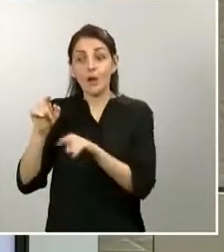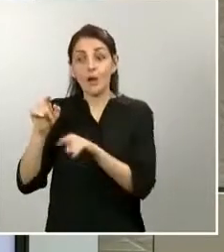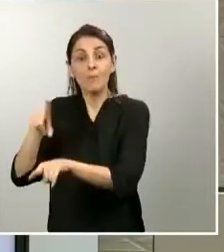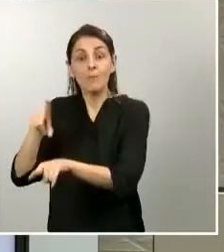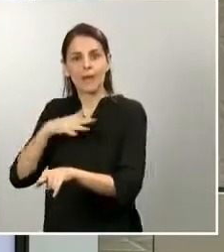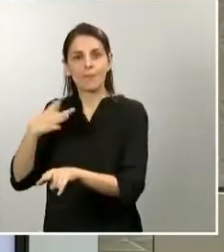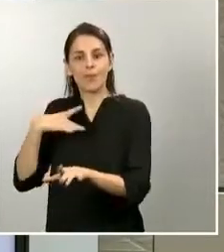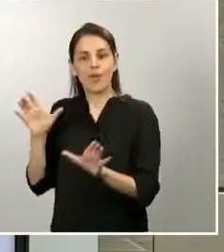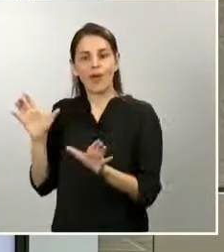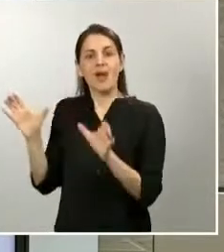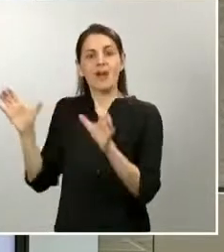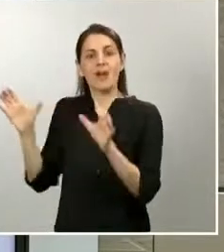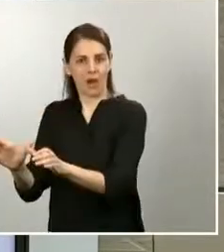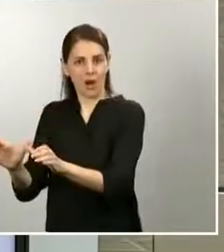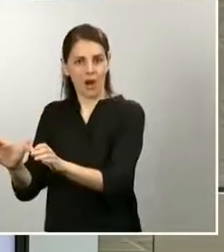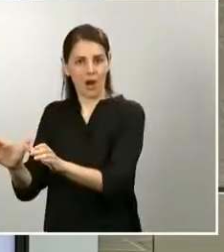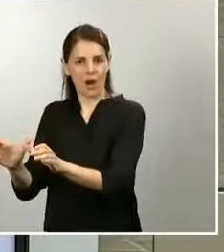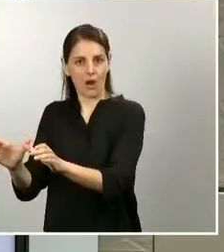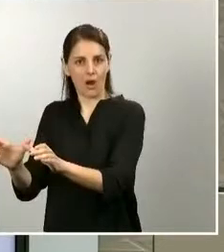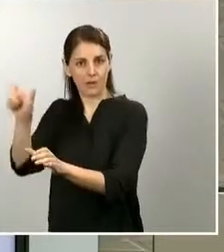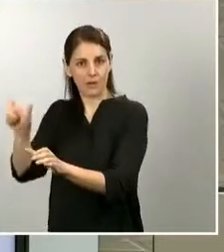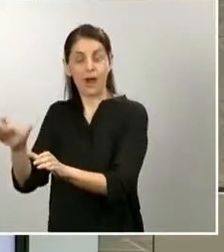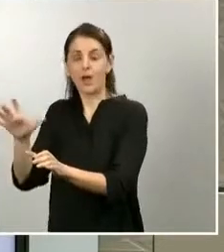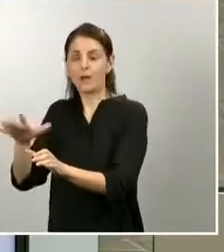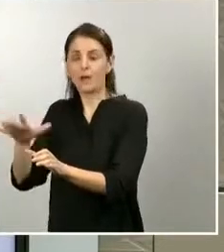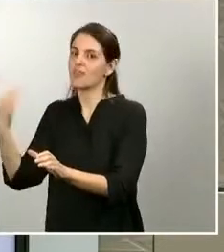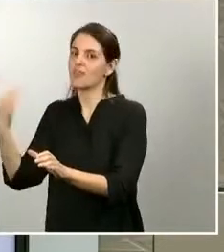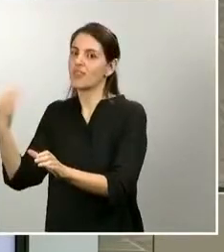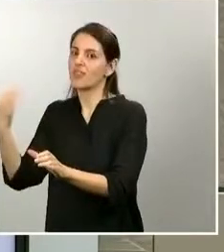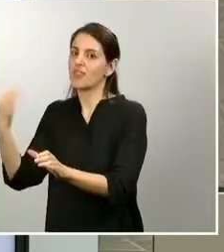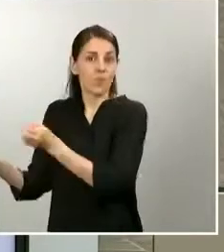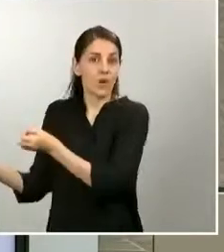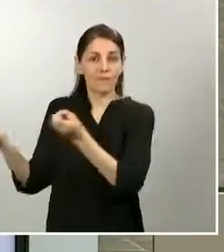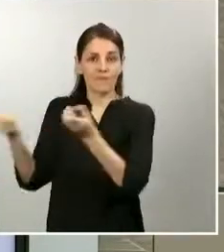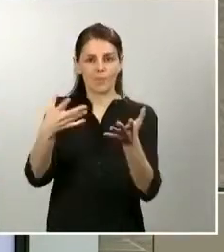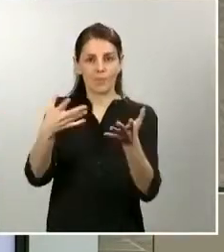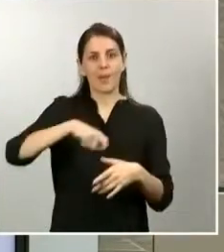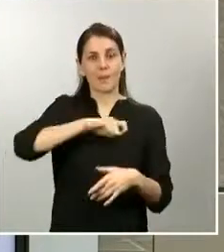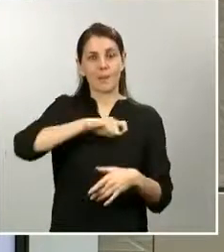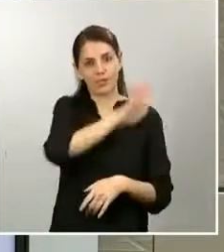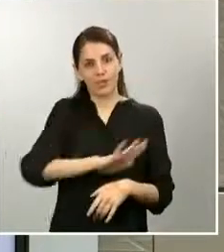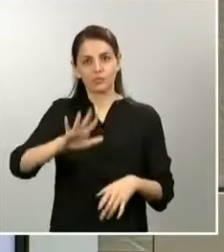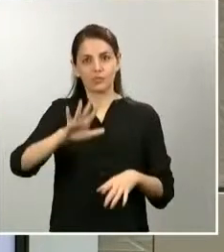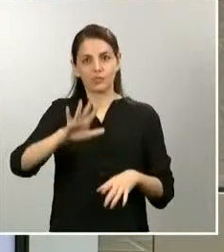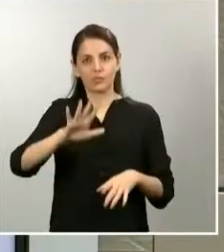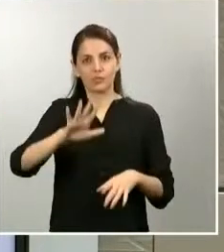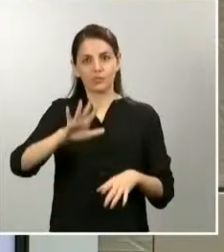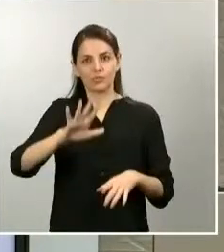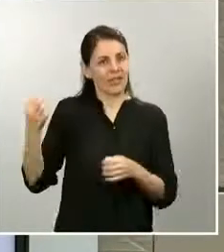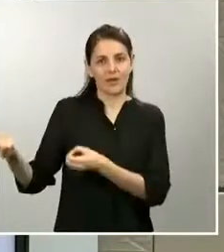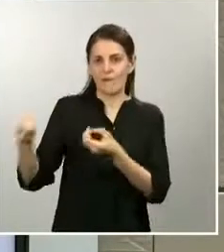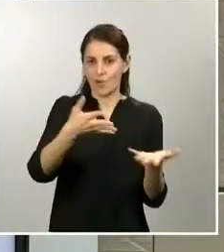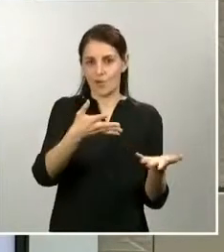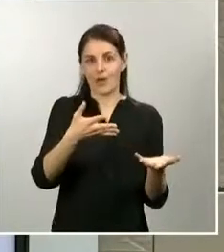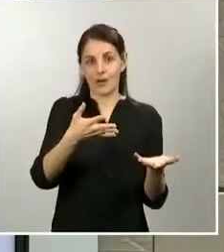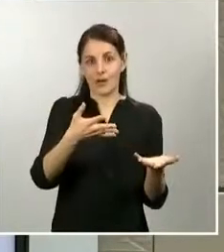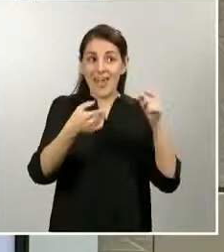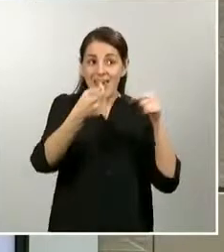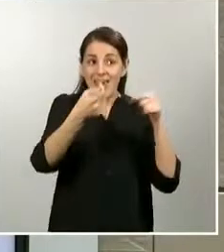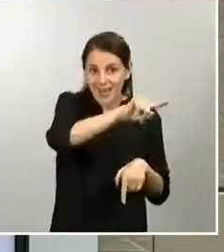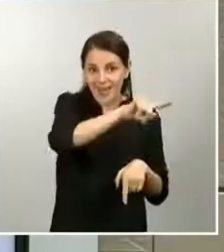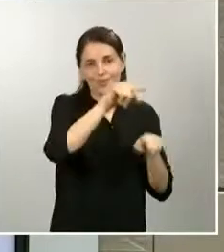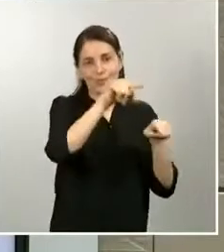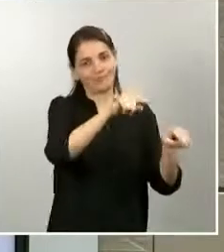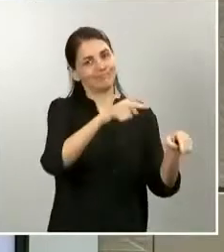hay que poner en conocimiento inmediato de las Fuerzas y Cuerpos de Seguridad del Estado esa situación para que ellos sean los que